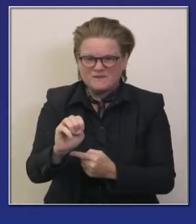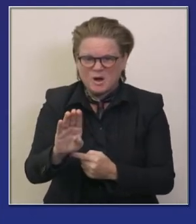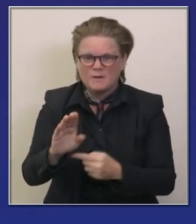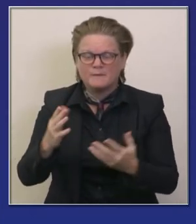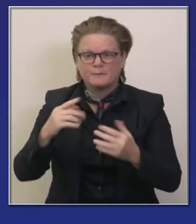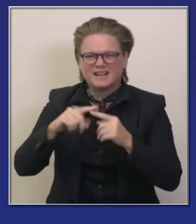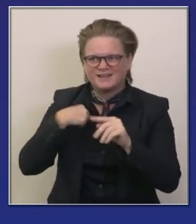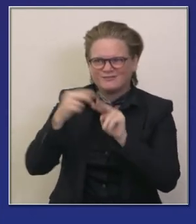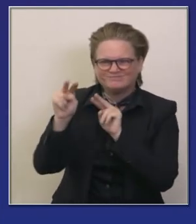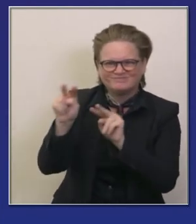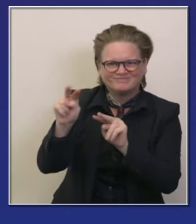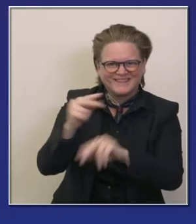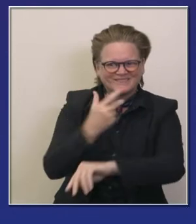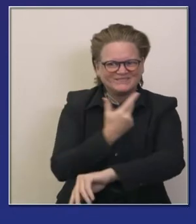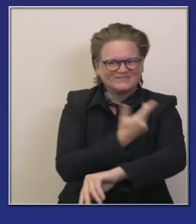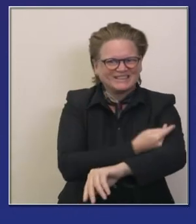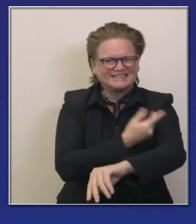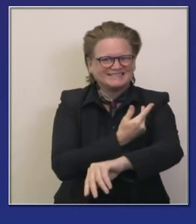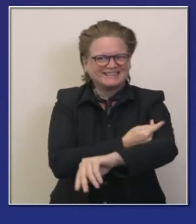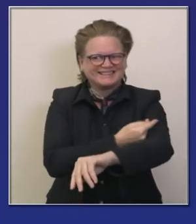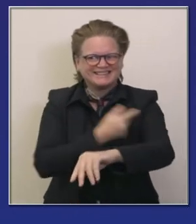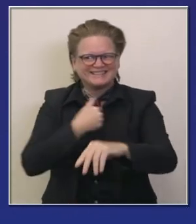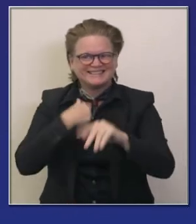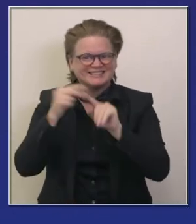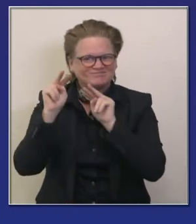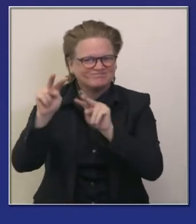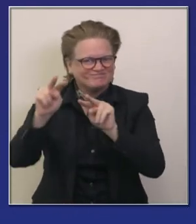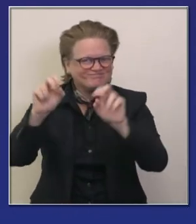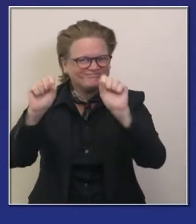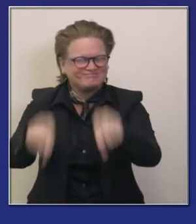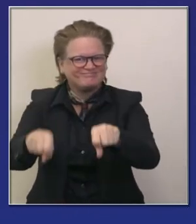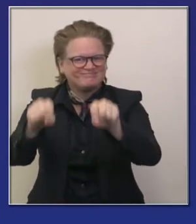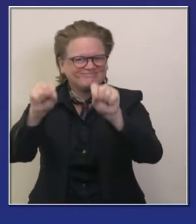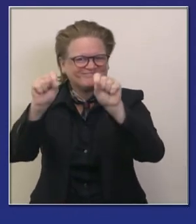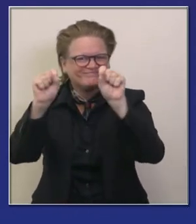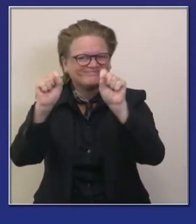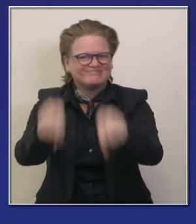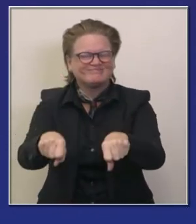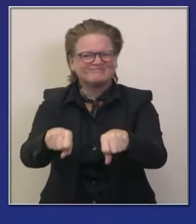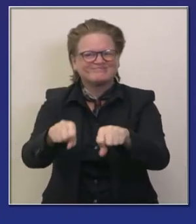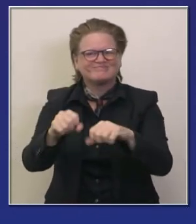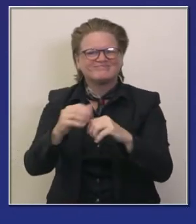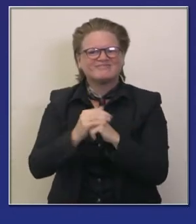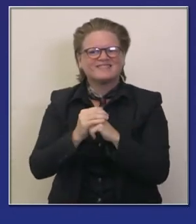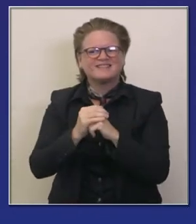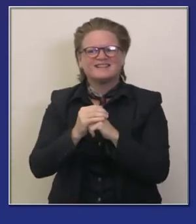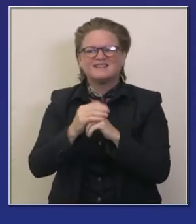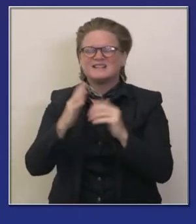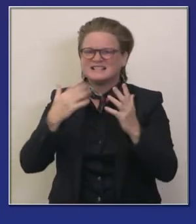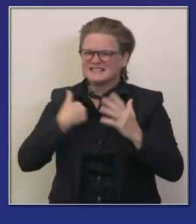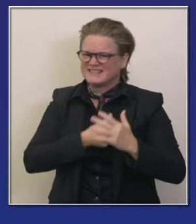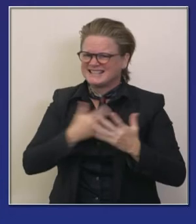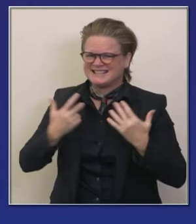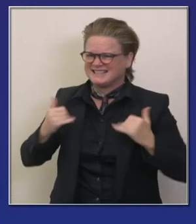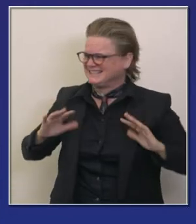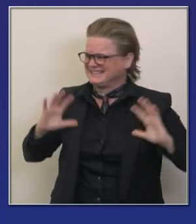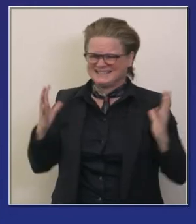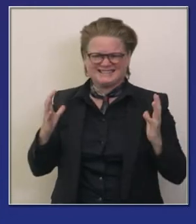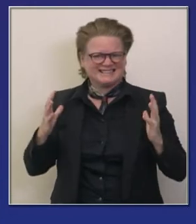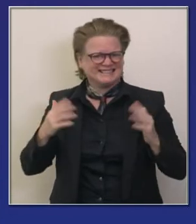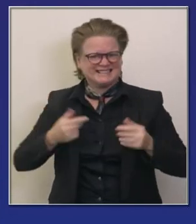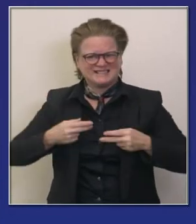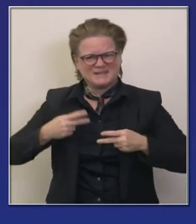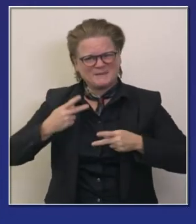los días cuando todos podamos recibir la vacuna con esperanzas de llegar a esos días pronto seguimos acelerando la